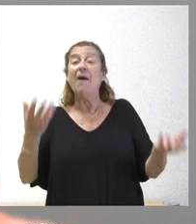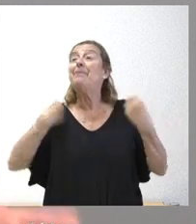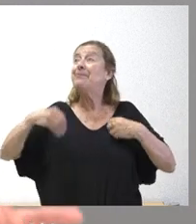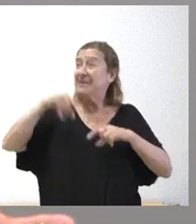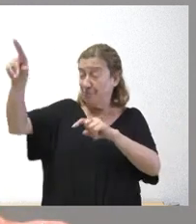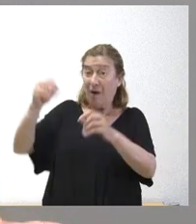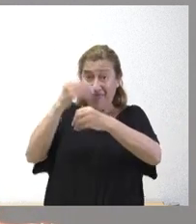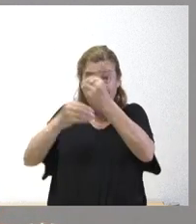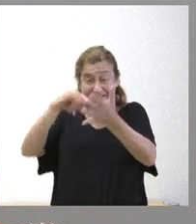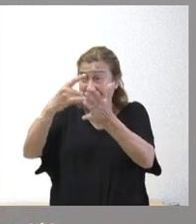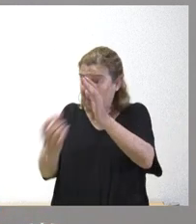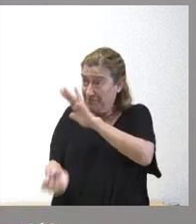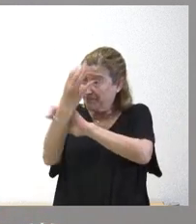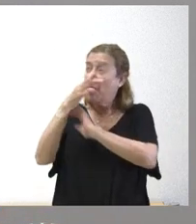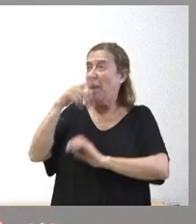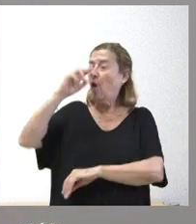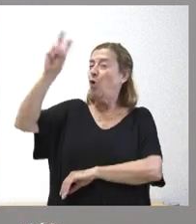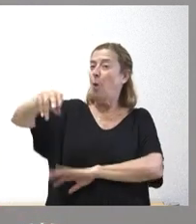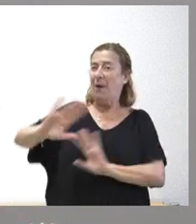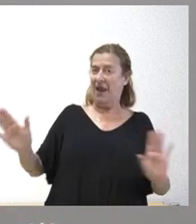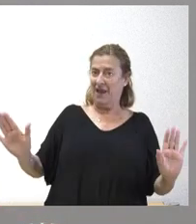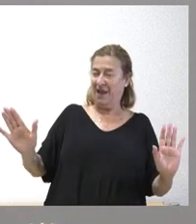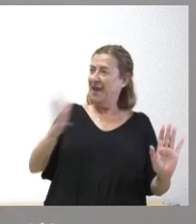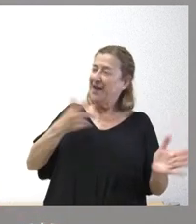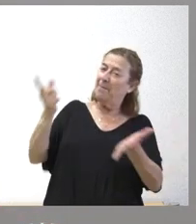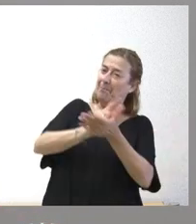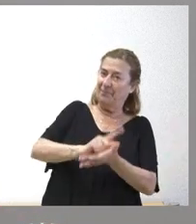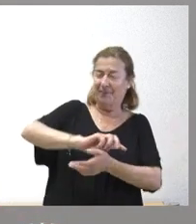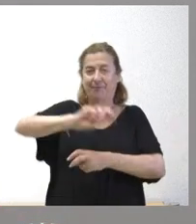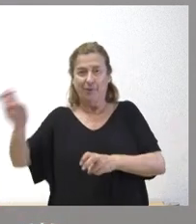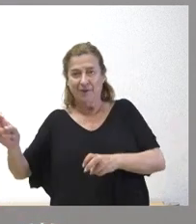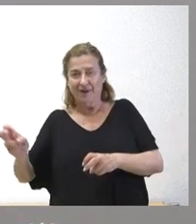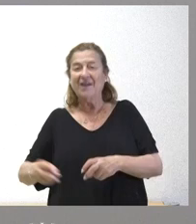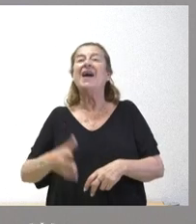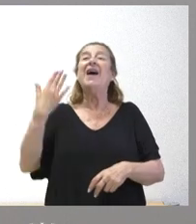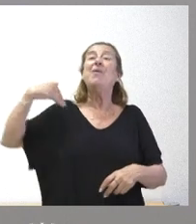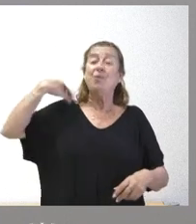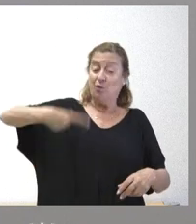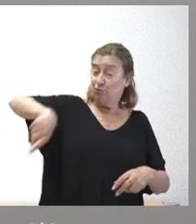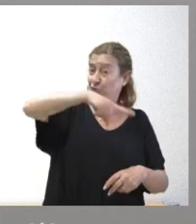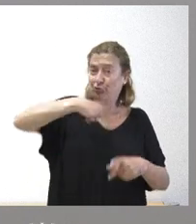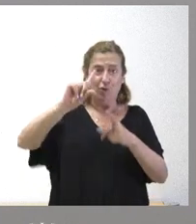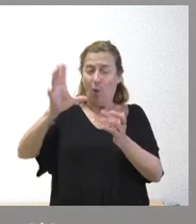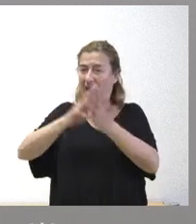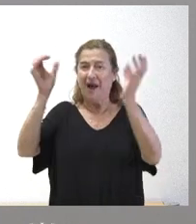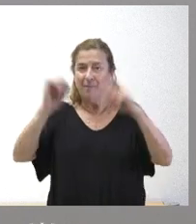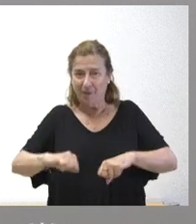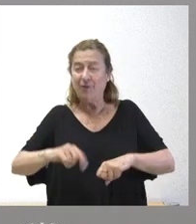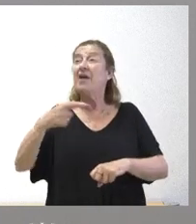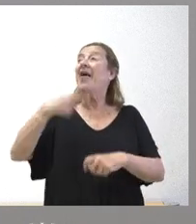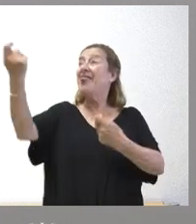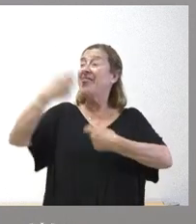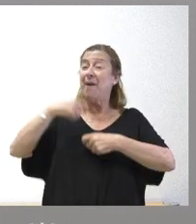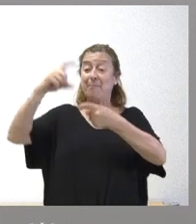ese sistema después de que no era ni el que aprobamos nosotros ni el que se nos dio participación